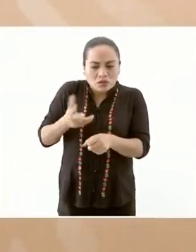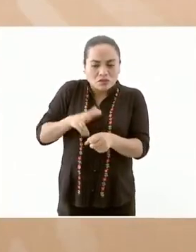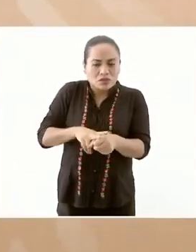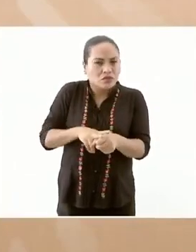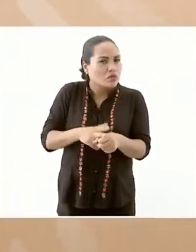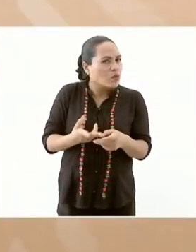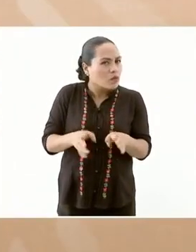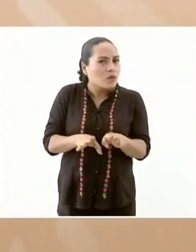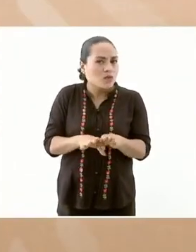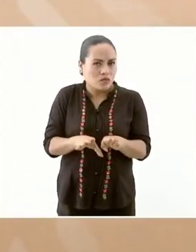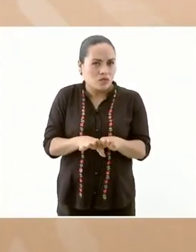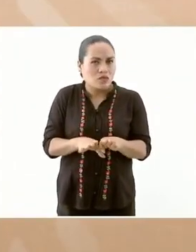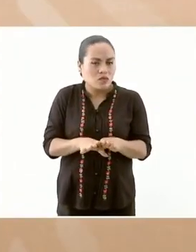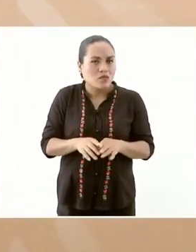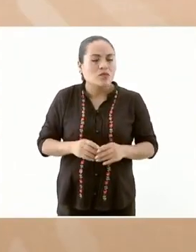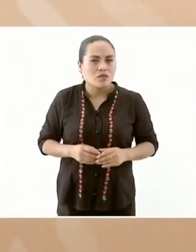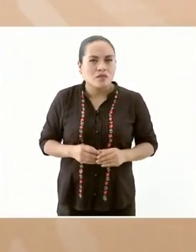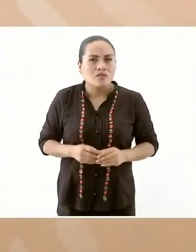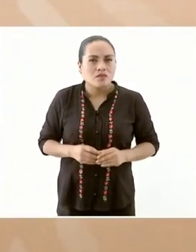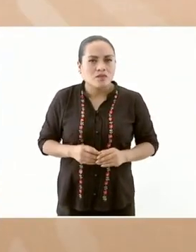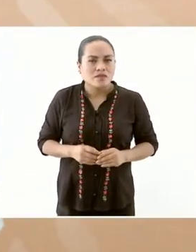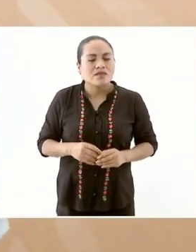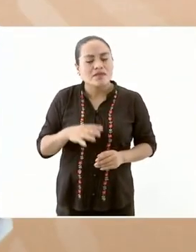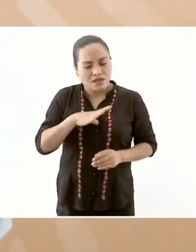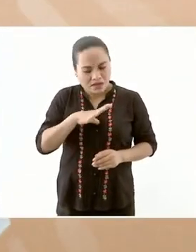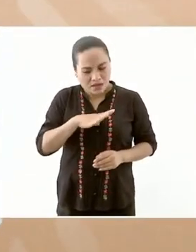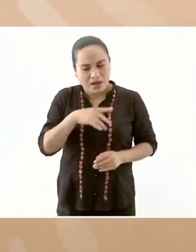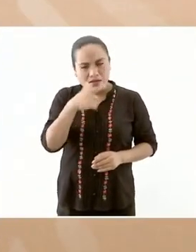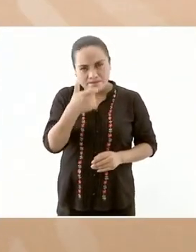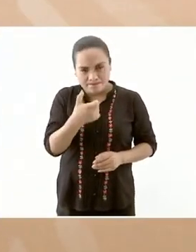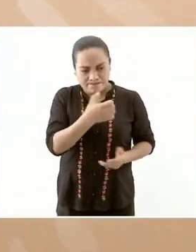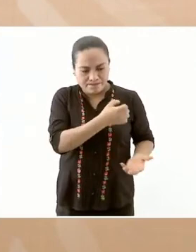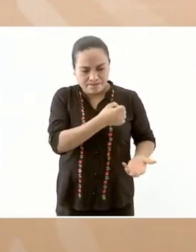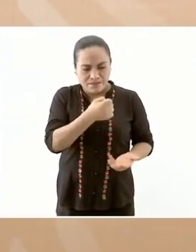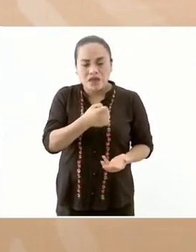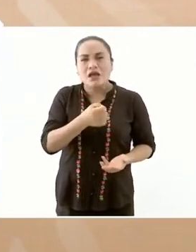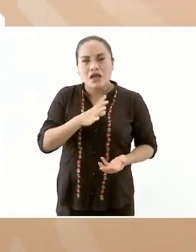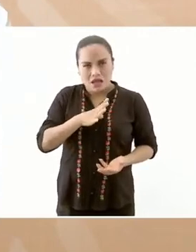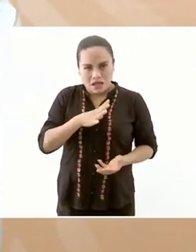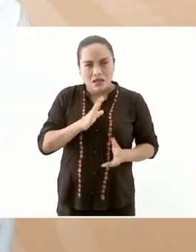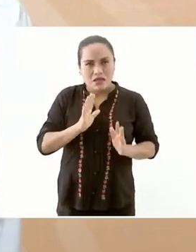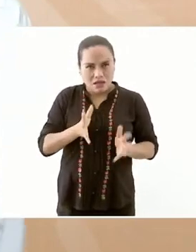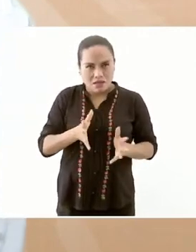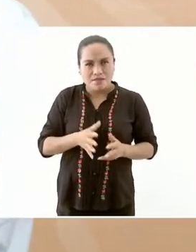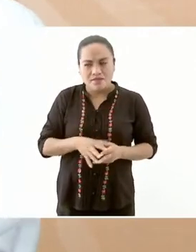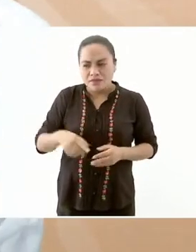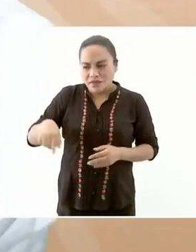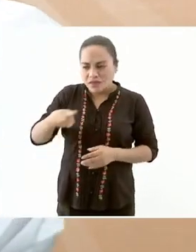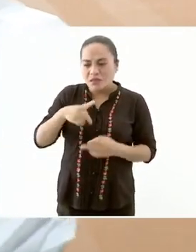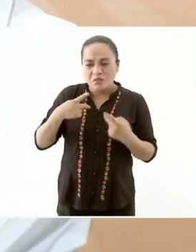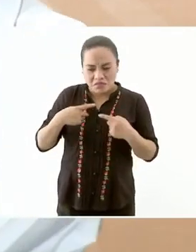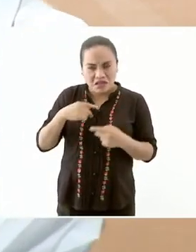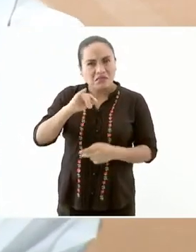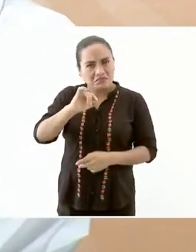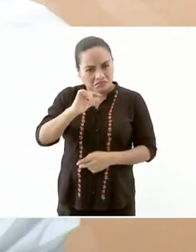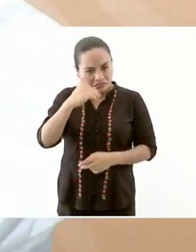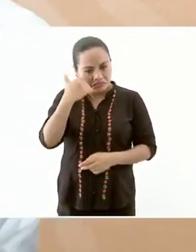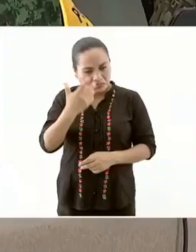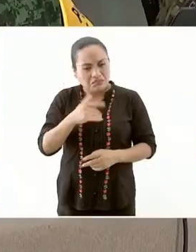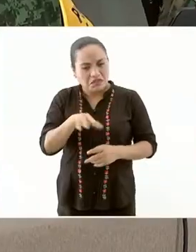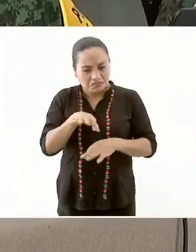tenemos ya los recursos y la voluntad las convicciones para